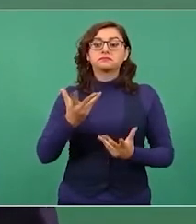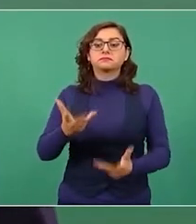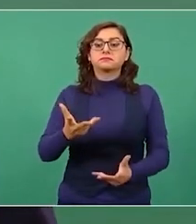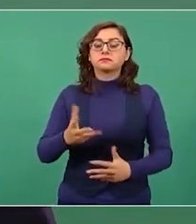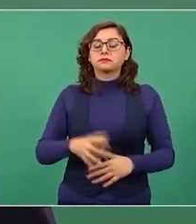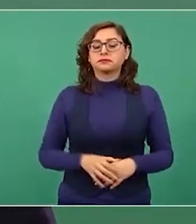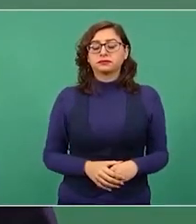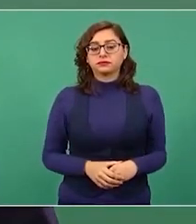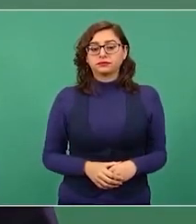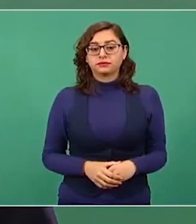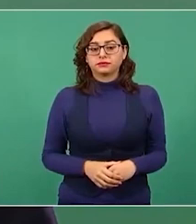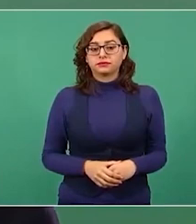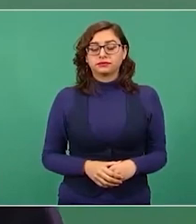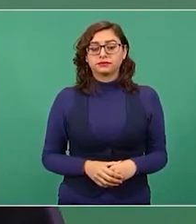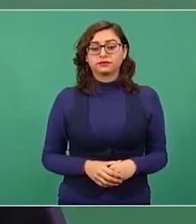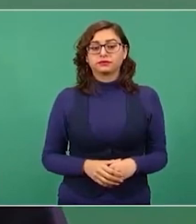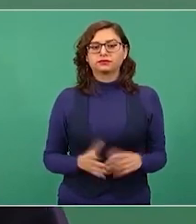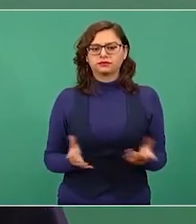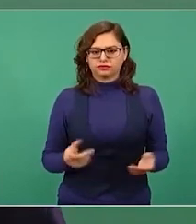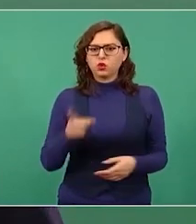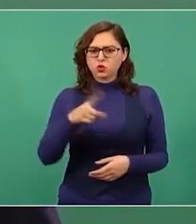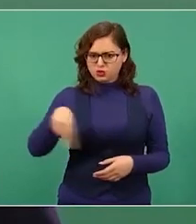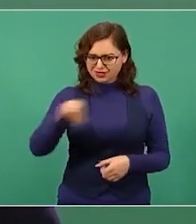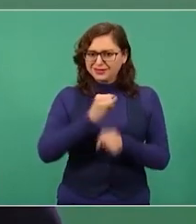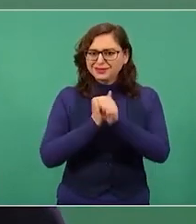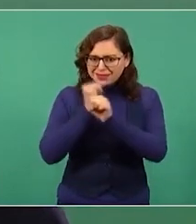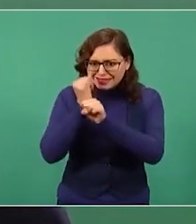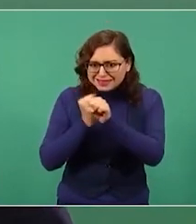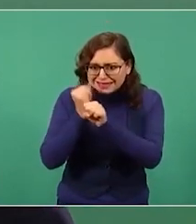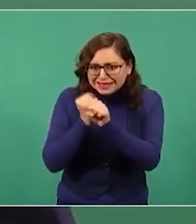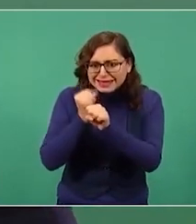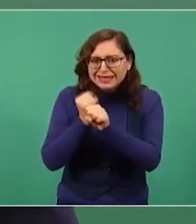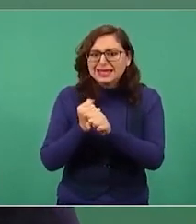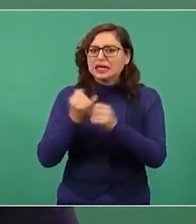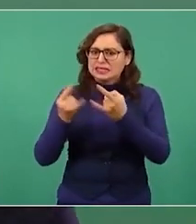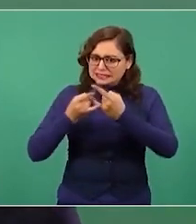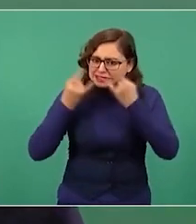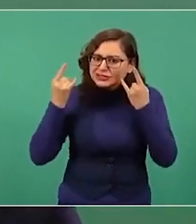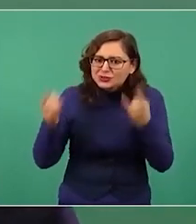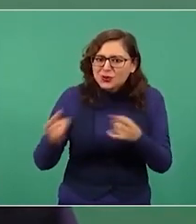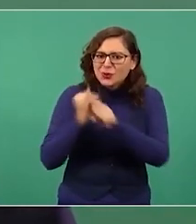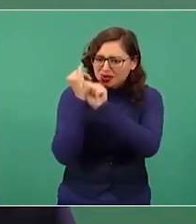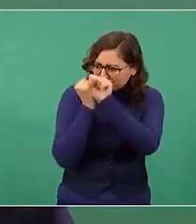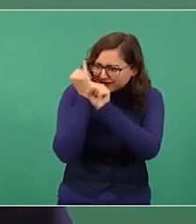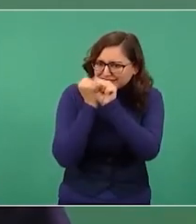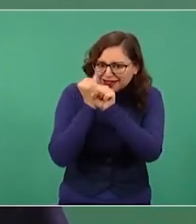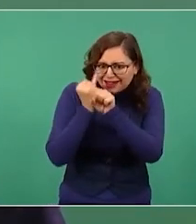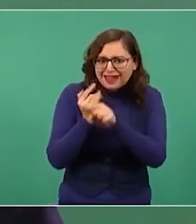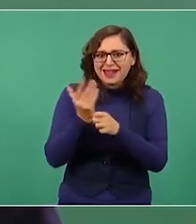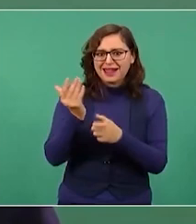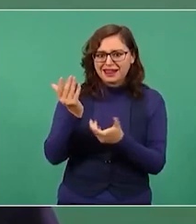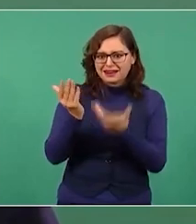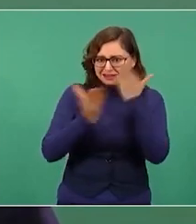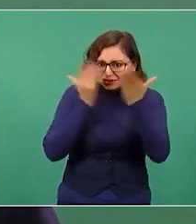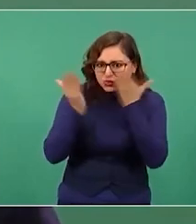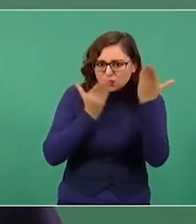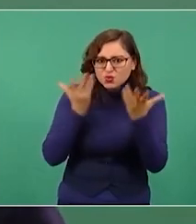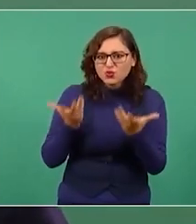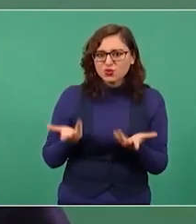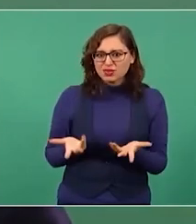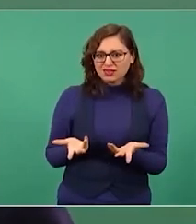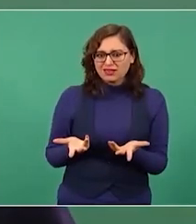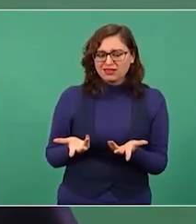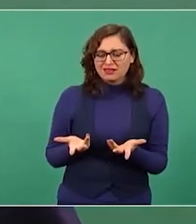costar, búsquenlo, también para los jóvenes, el rescate,